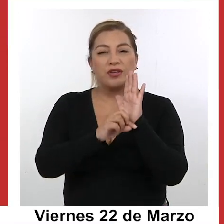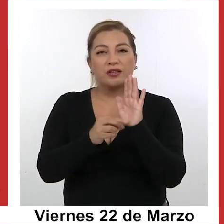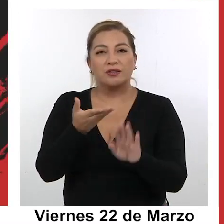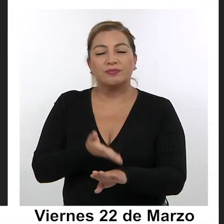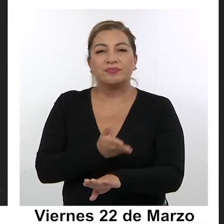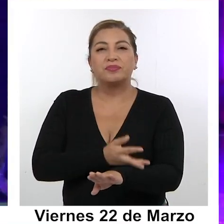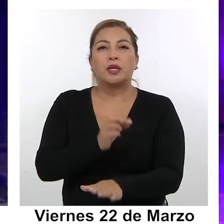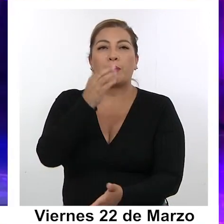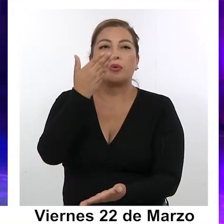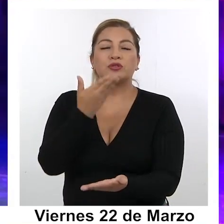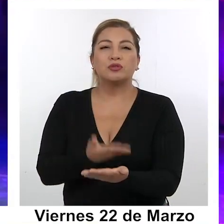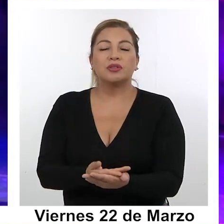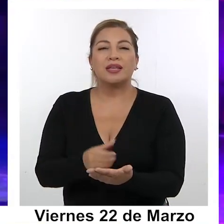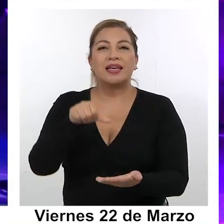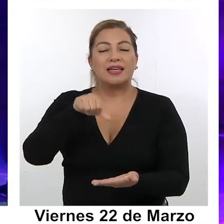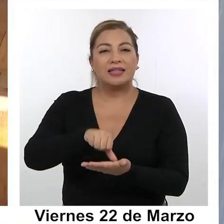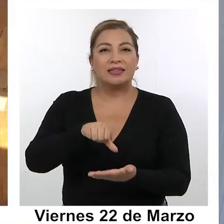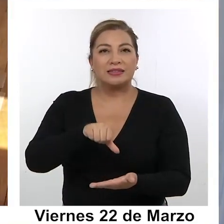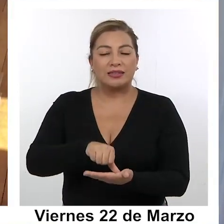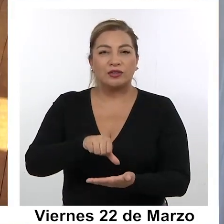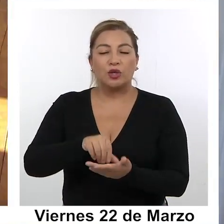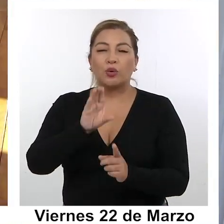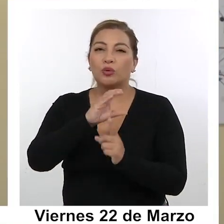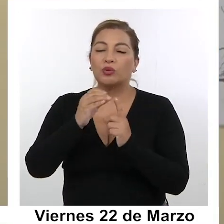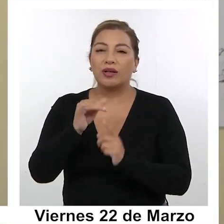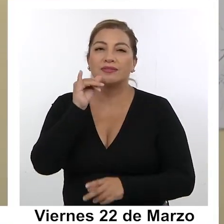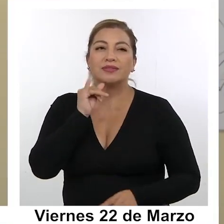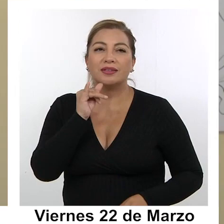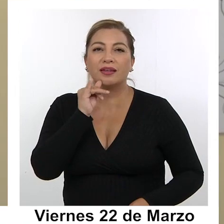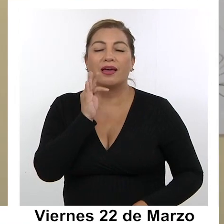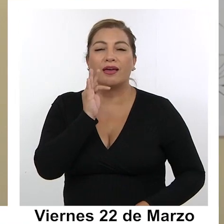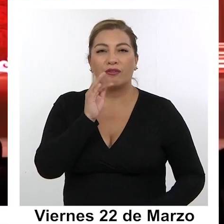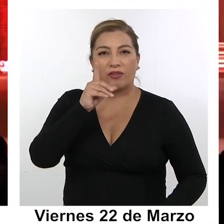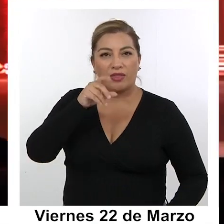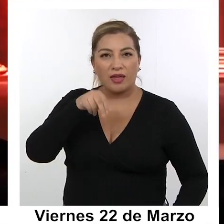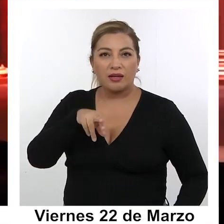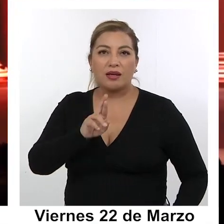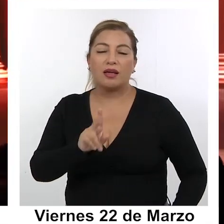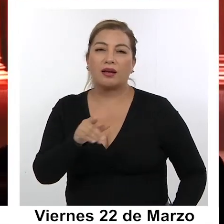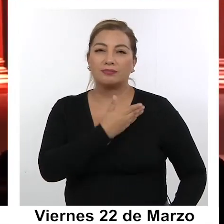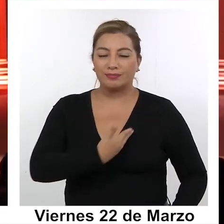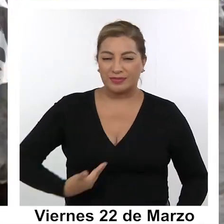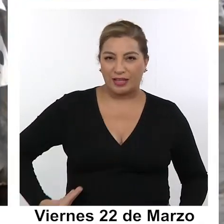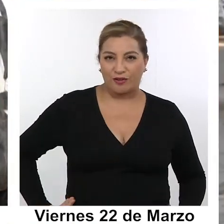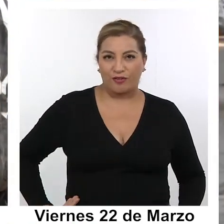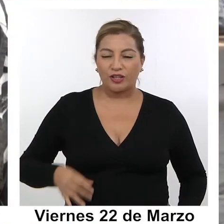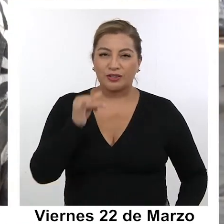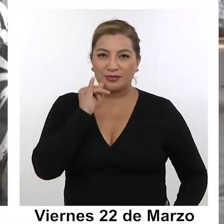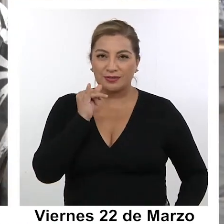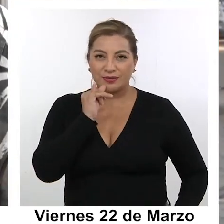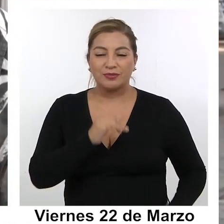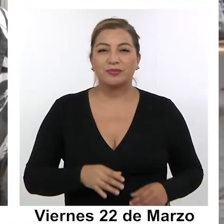postulado por el Centro Cultural Estación Iquique al FNDR del Gobierno Regional.